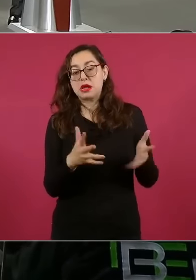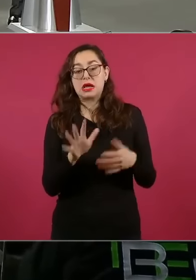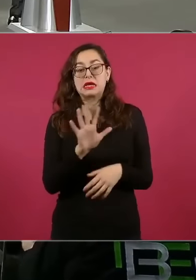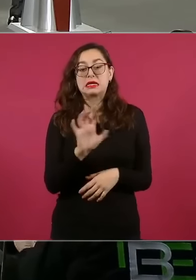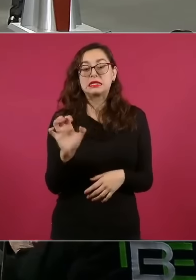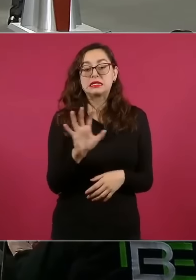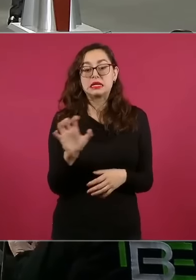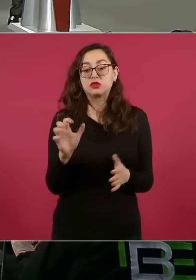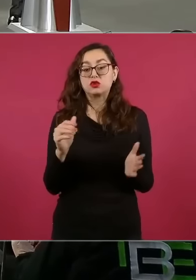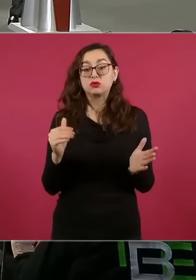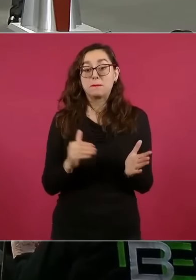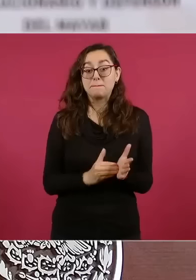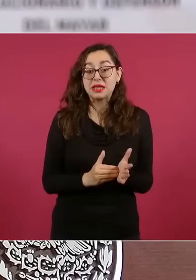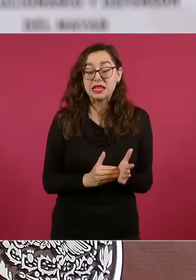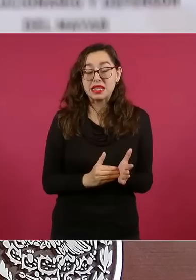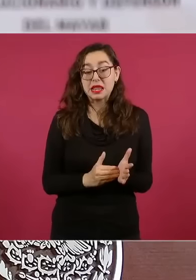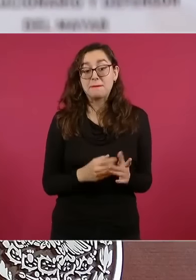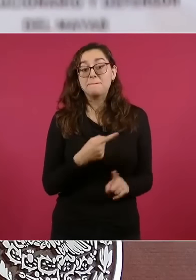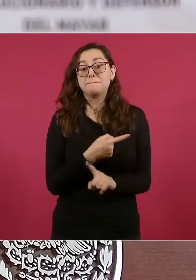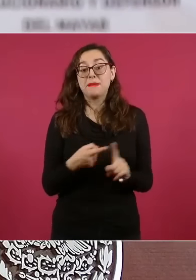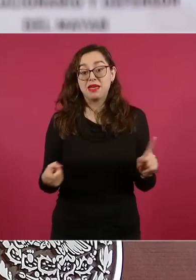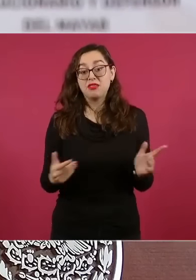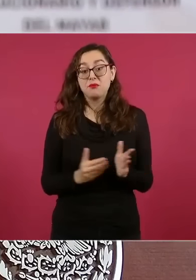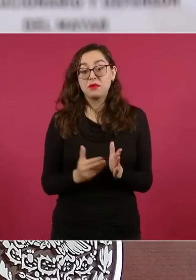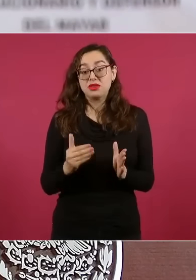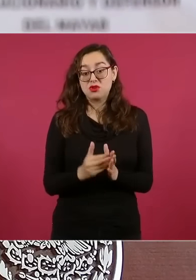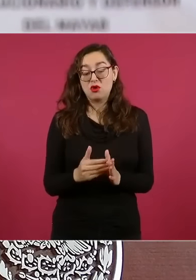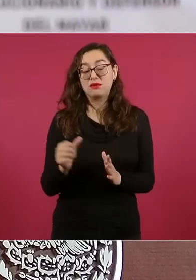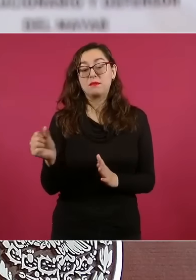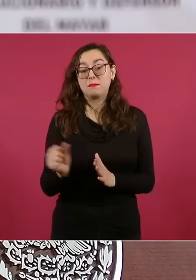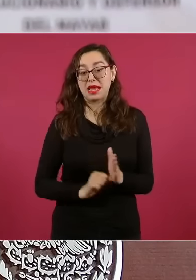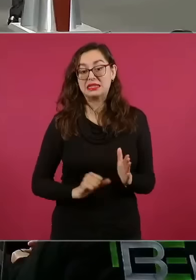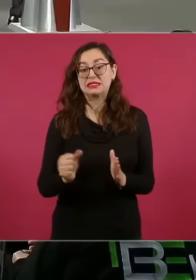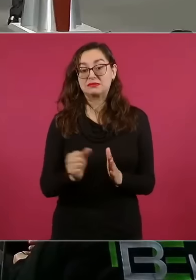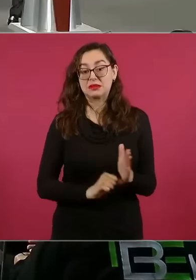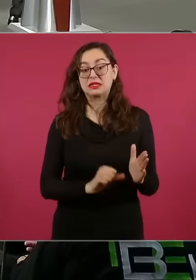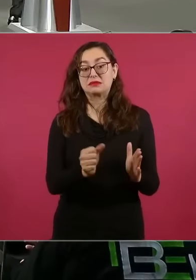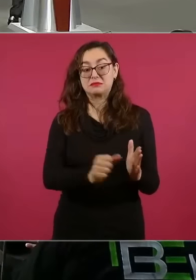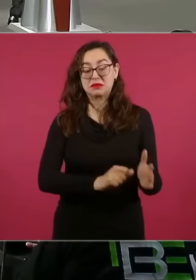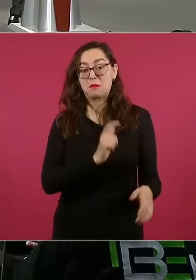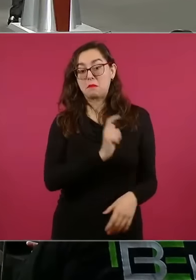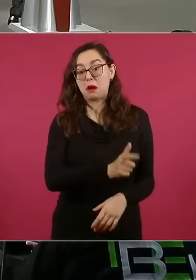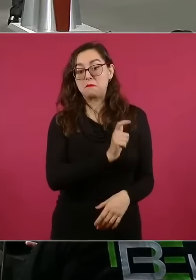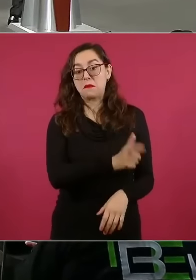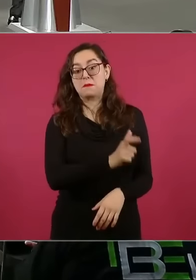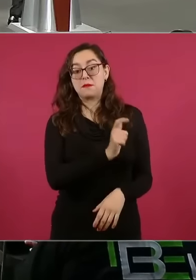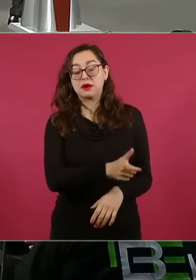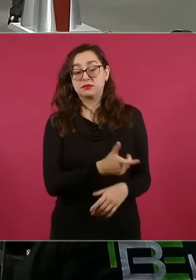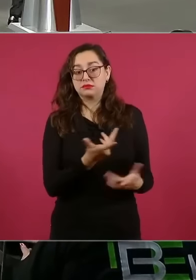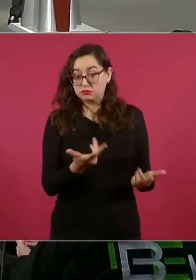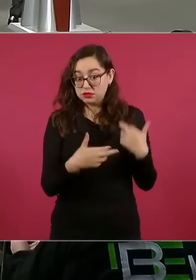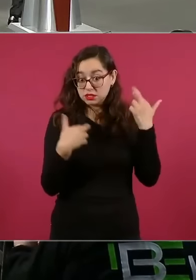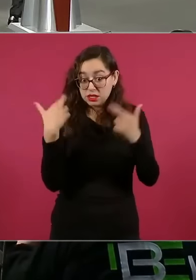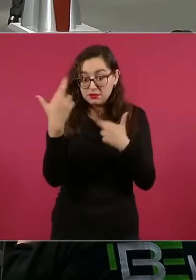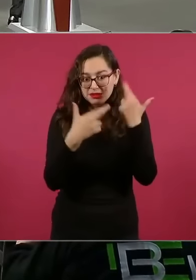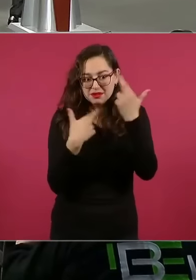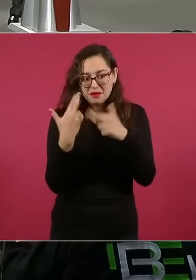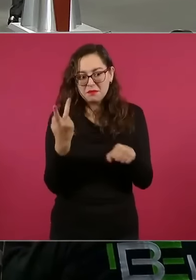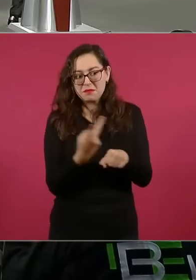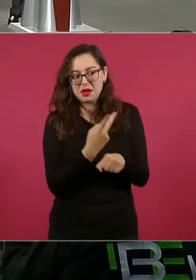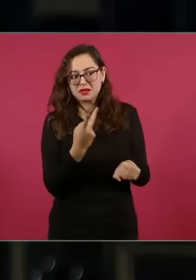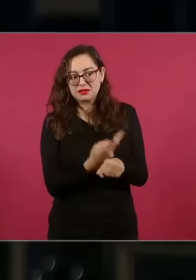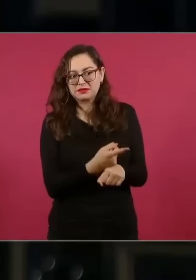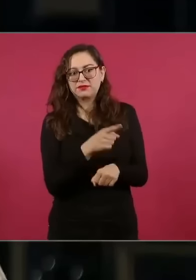500 mil medio millón de pesos mensuales entonces si se revisaría eso y también si se revisará que estas asociaciones